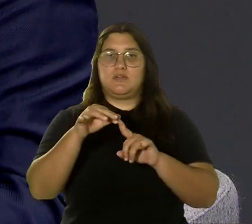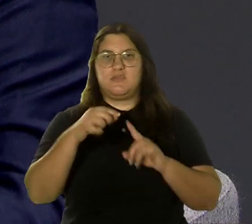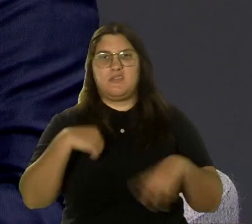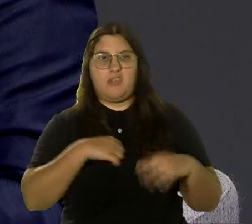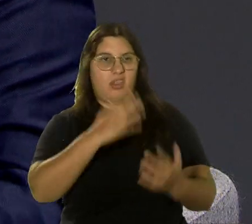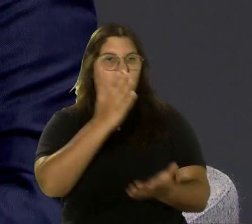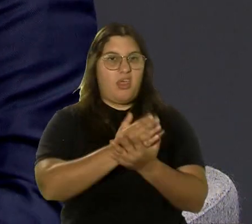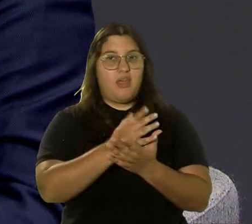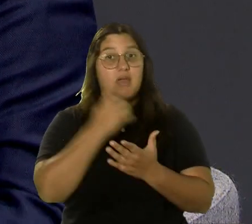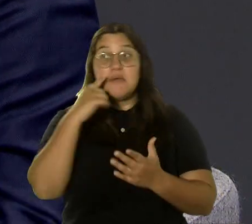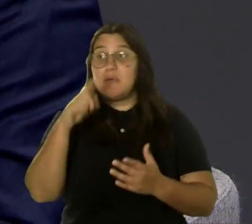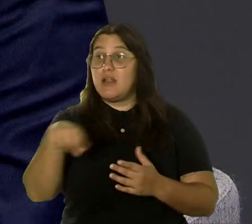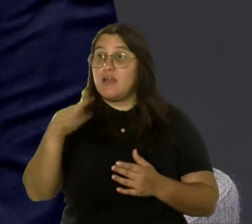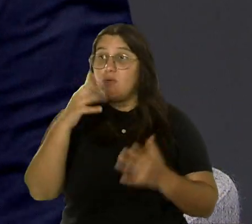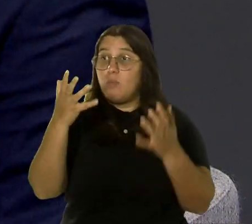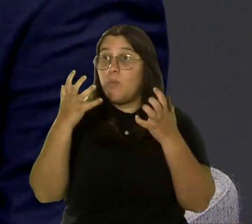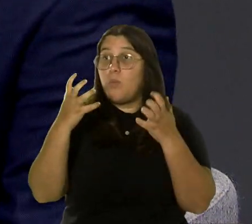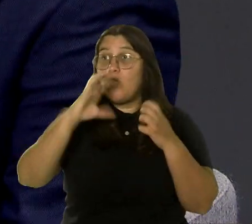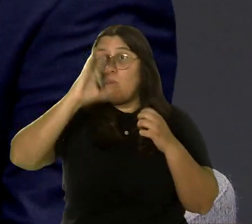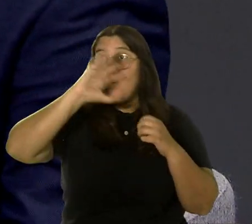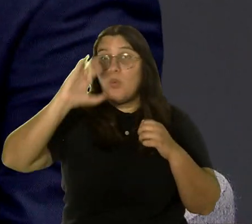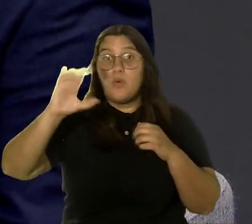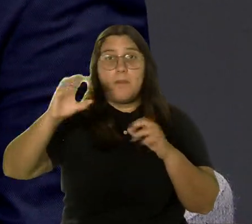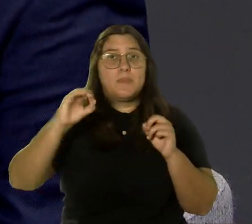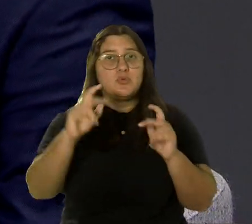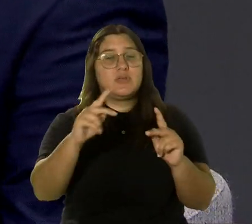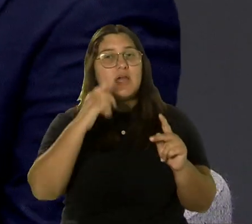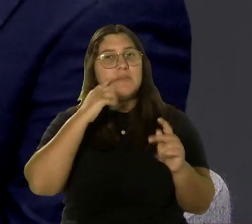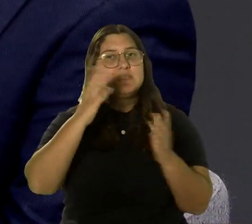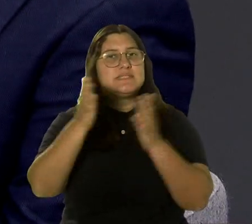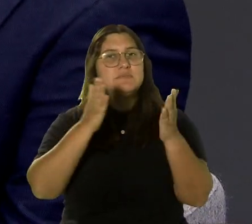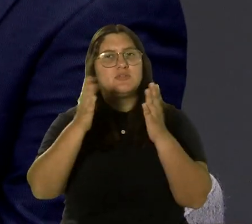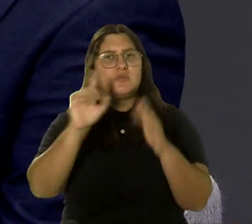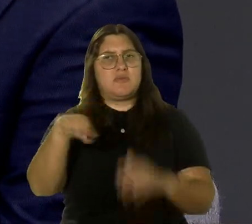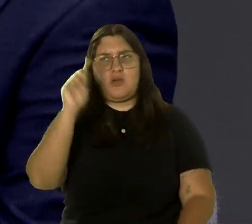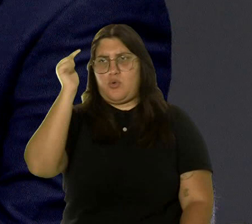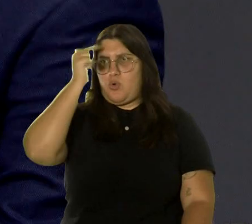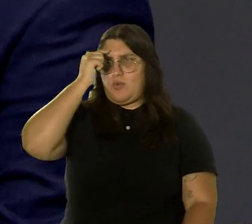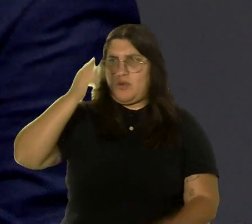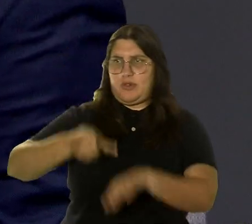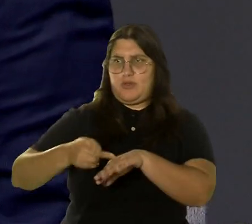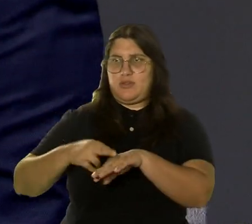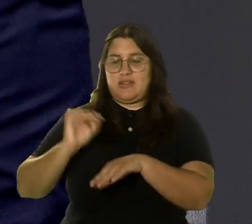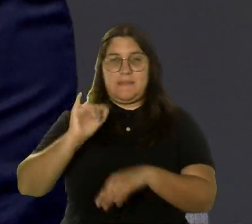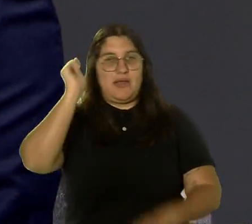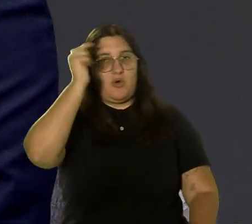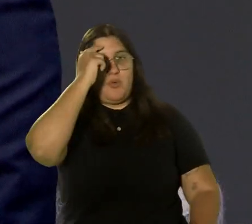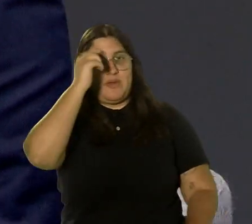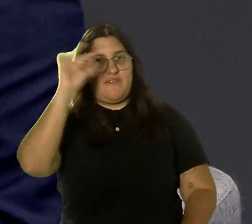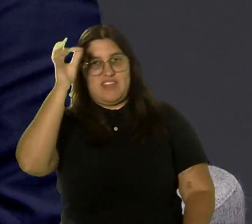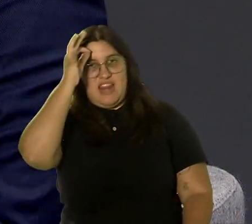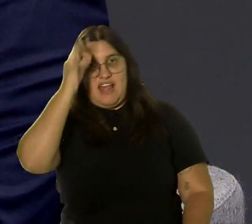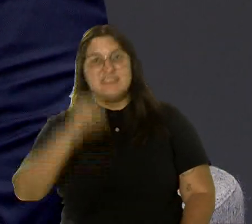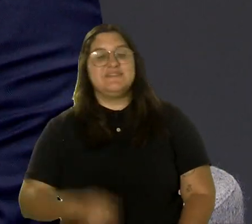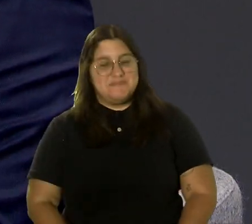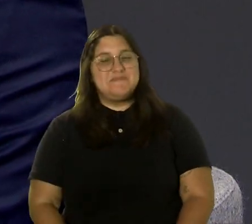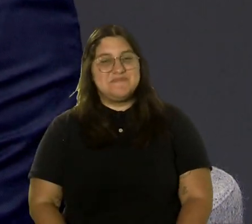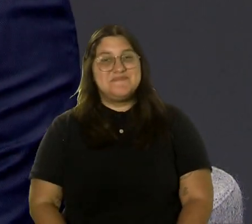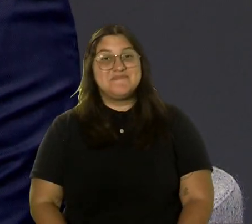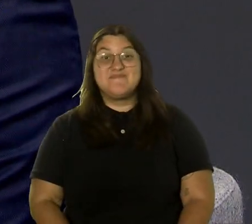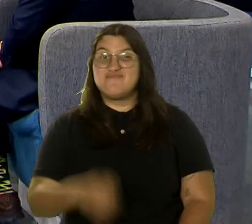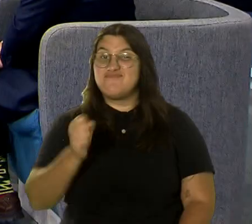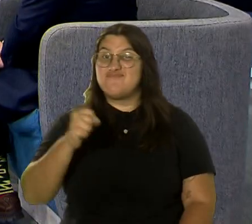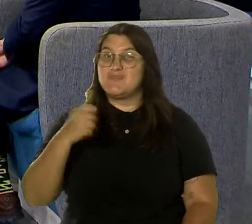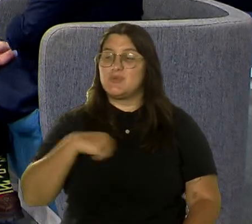para aquellos que quieren buscar esa primera oportunidad de brindar el servicio no solo al gobierno de Puerto Rico, sino al gobierno federal. Así es, estamos sumamente